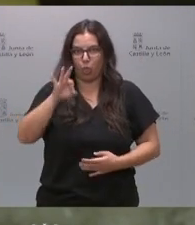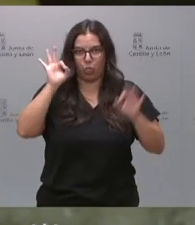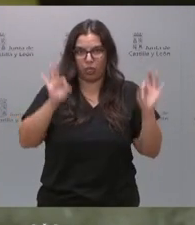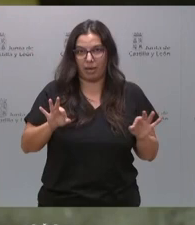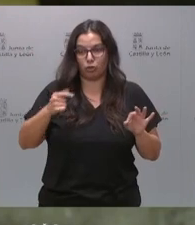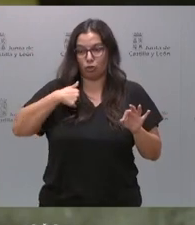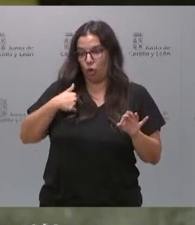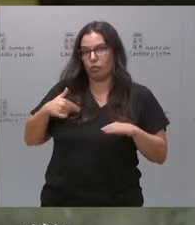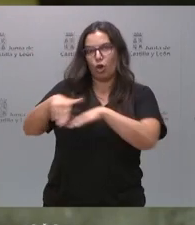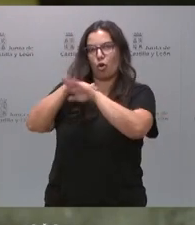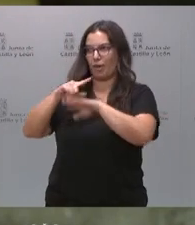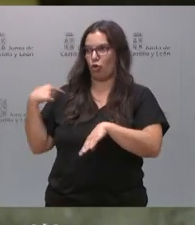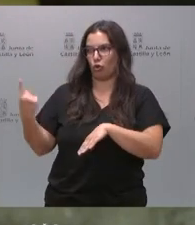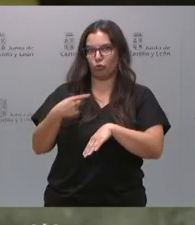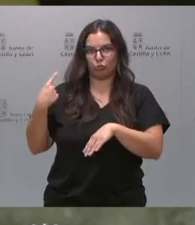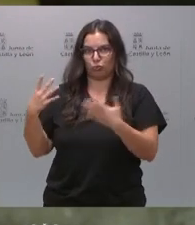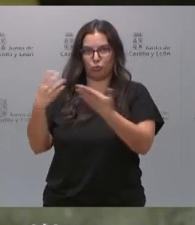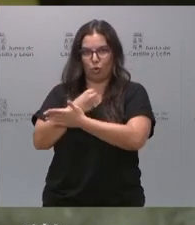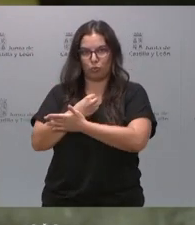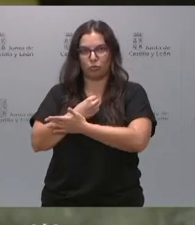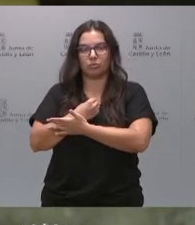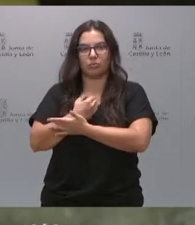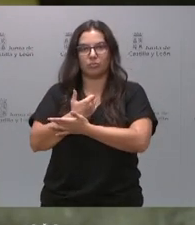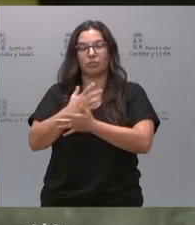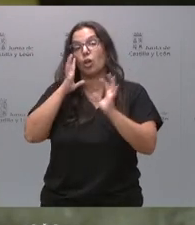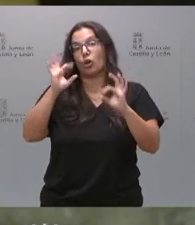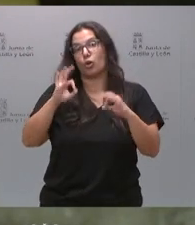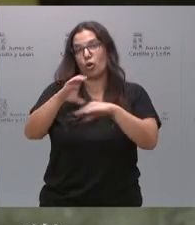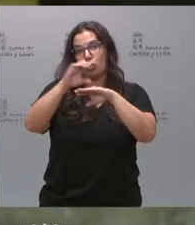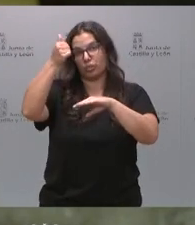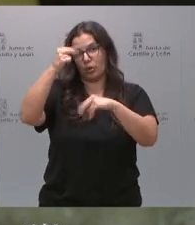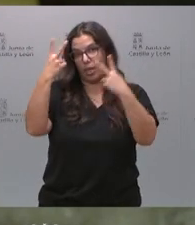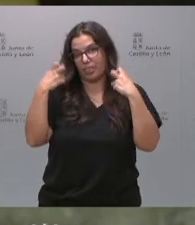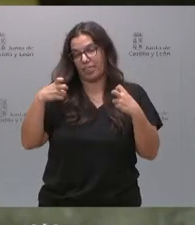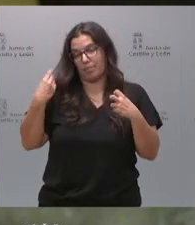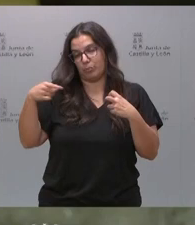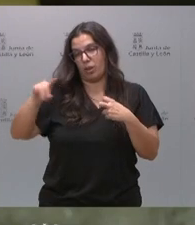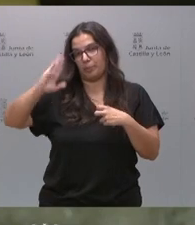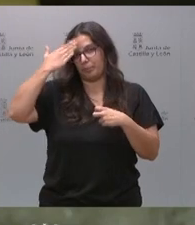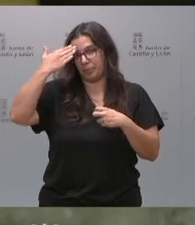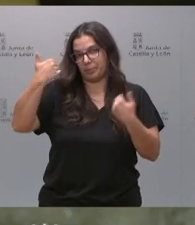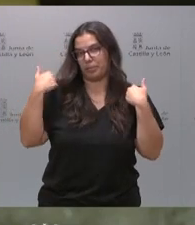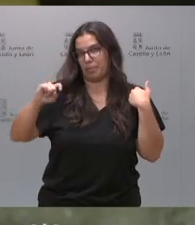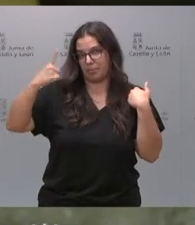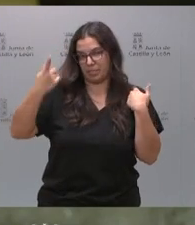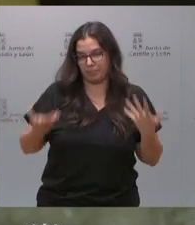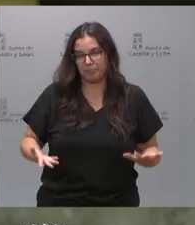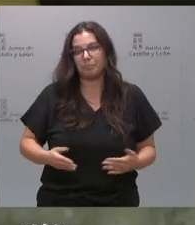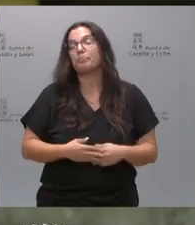Gobierno de Castilla y León, lógicamente, el consejero de Hacienda, que es el que tiene mayor responsabilidad.